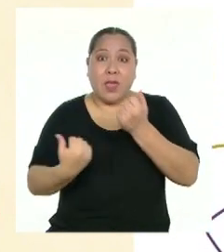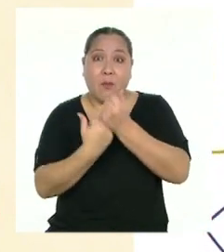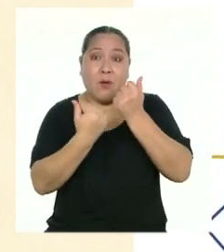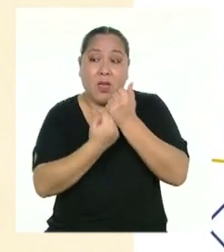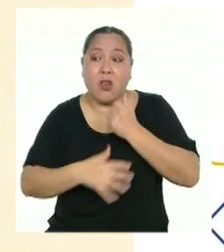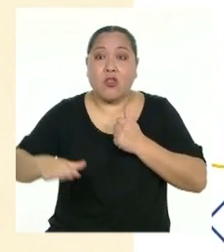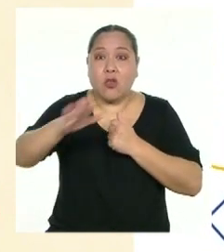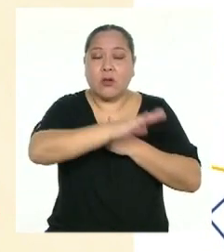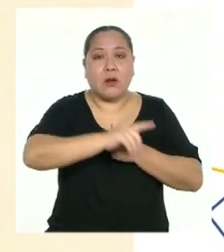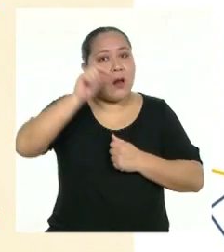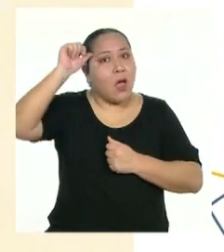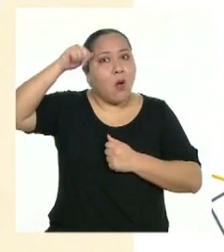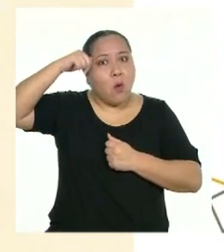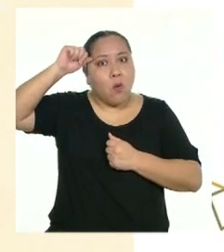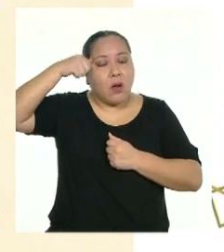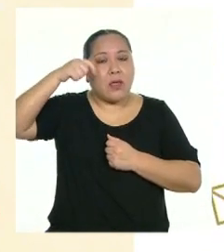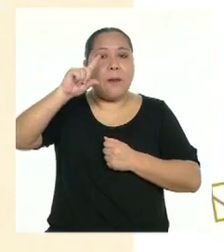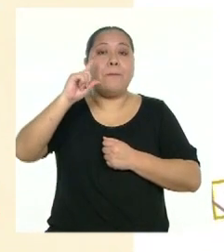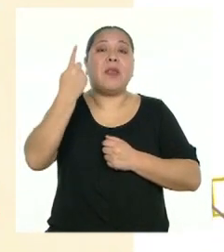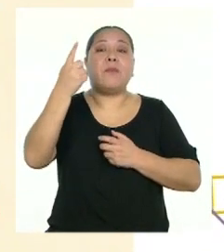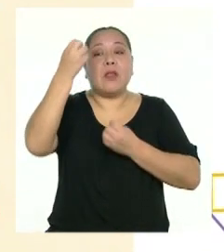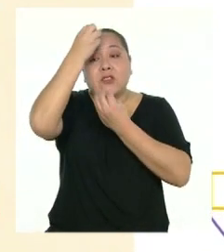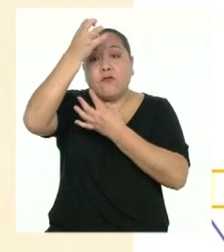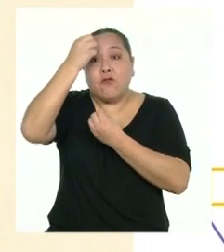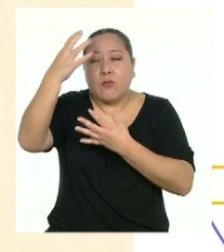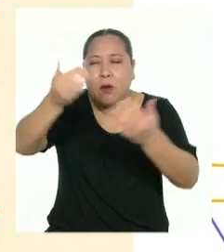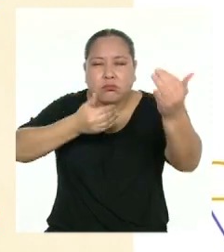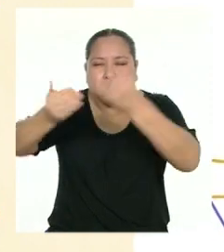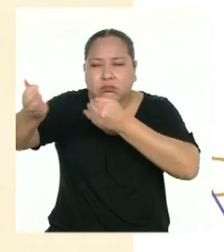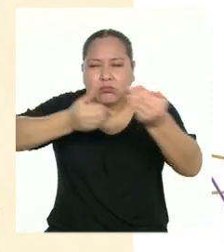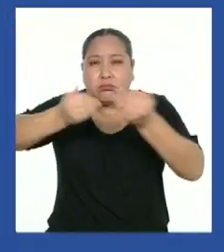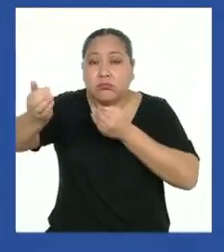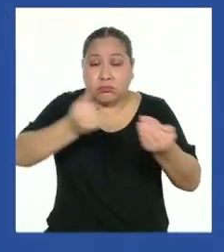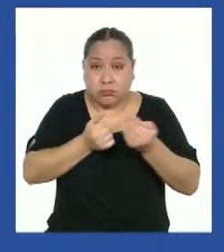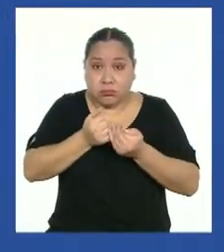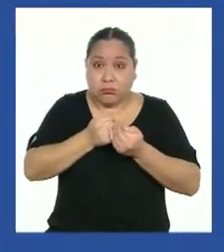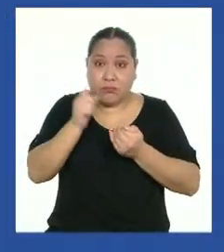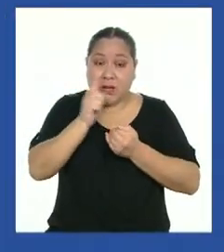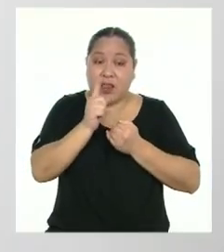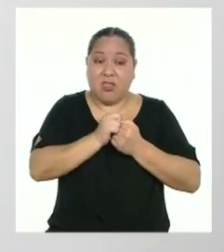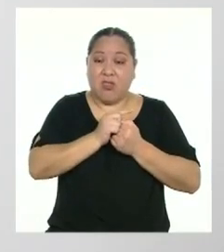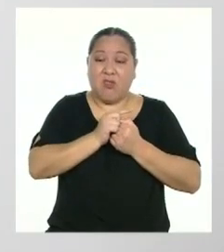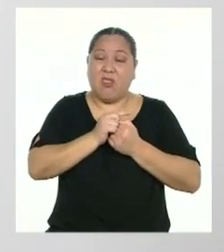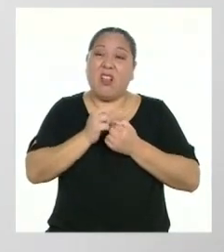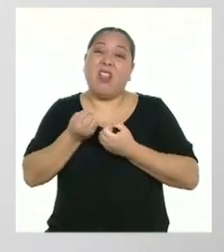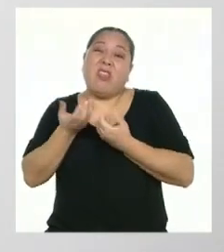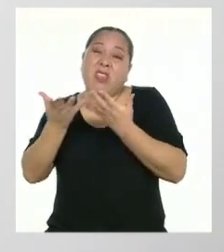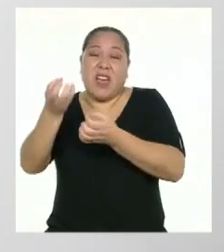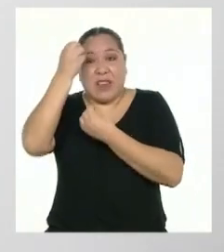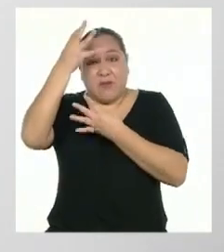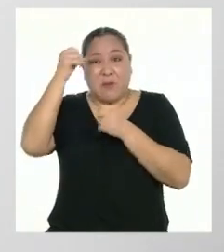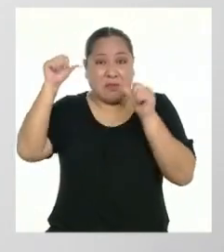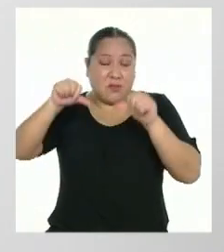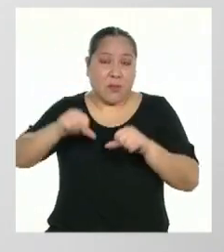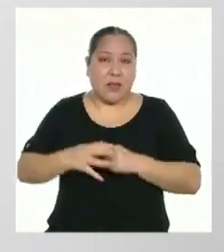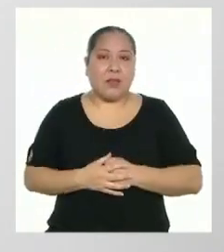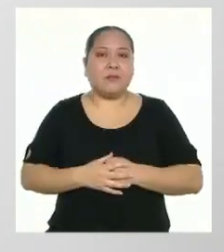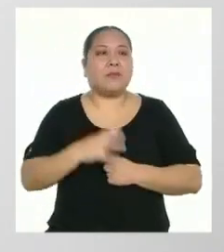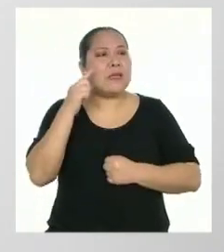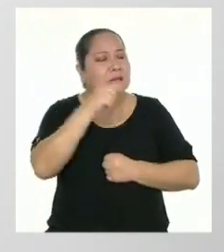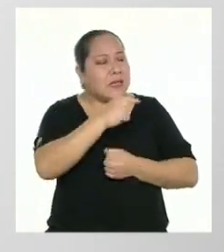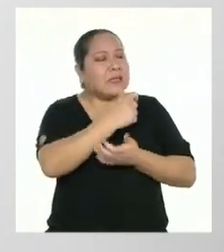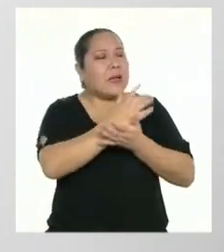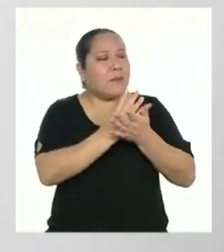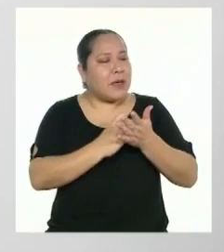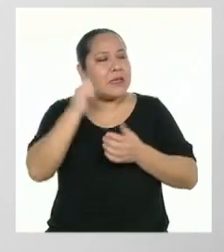primero debes informarte recurriendo a fuentes confiables para evitar desinformar. En esta sección sí nos